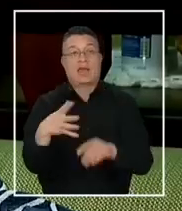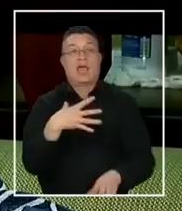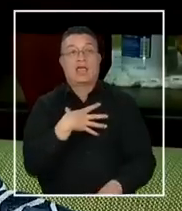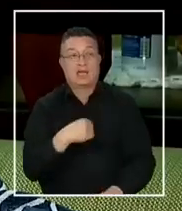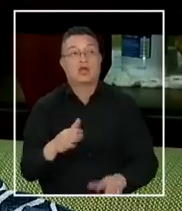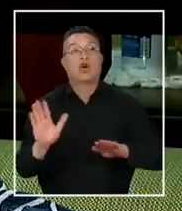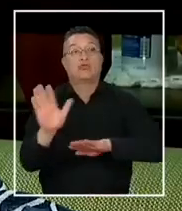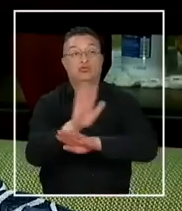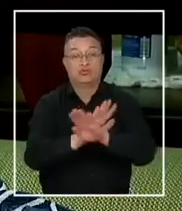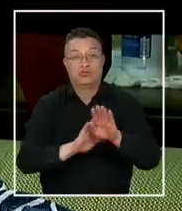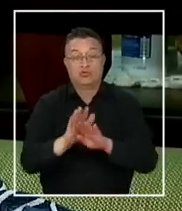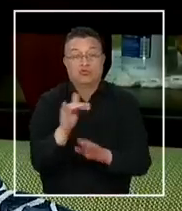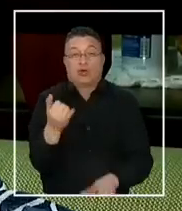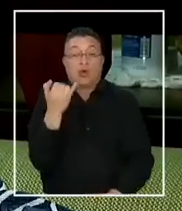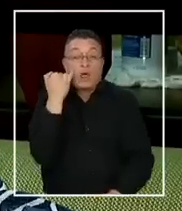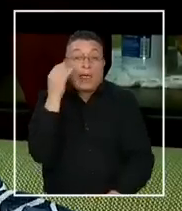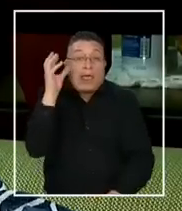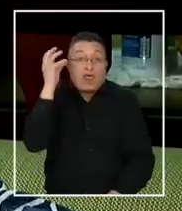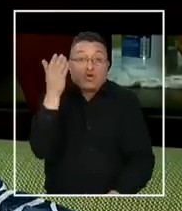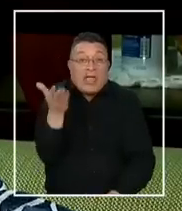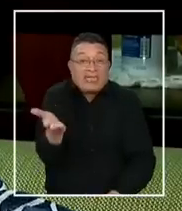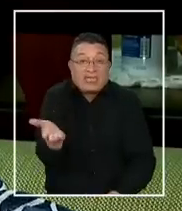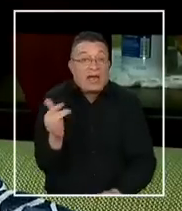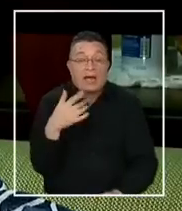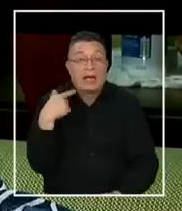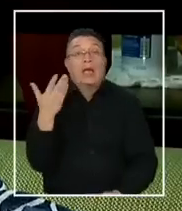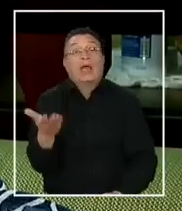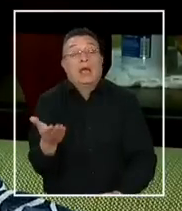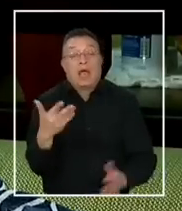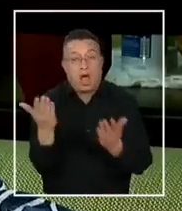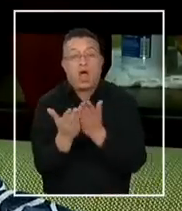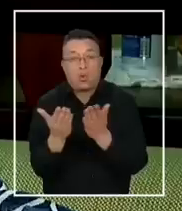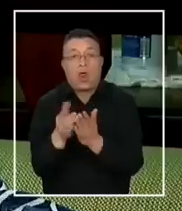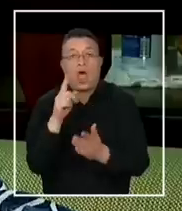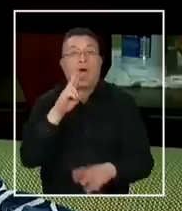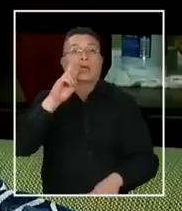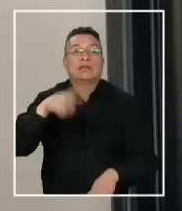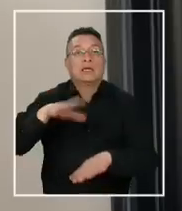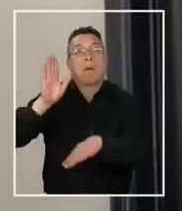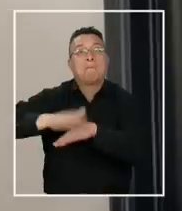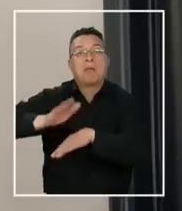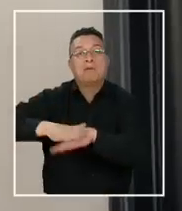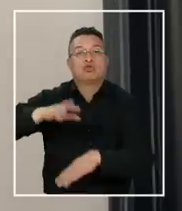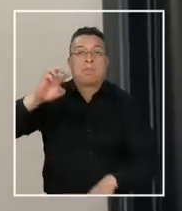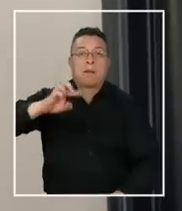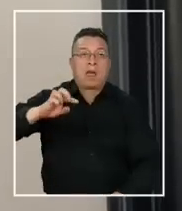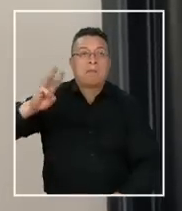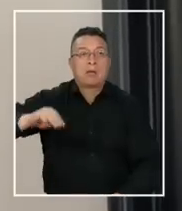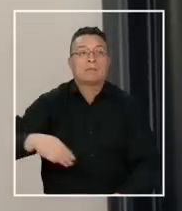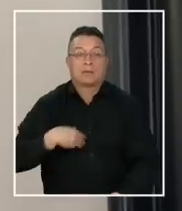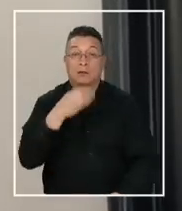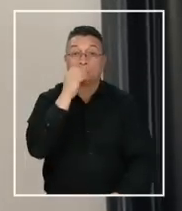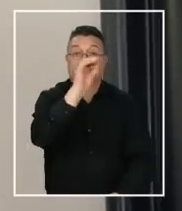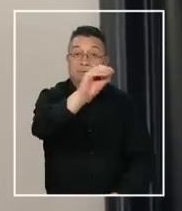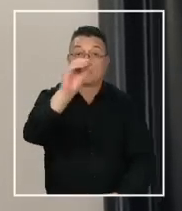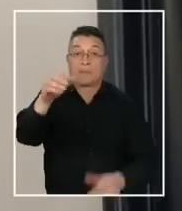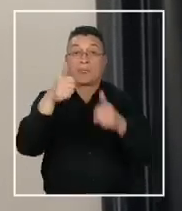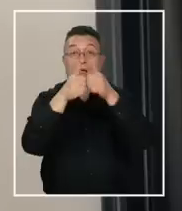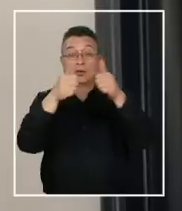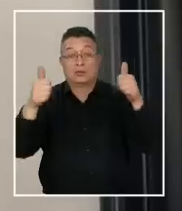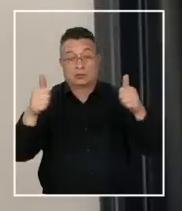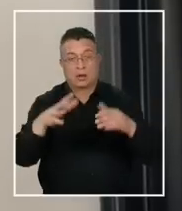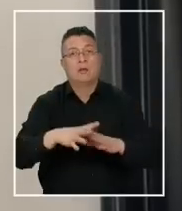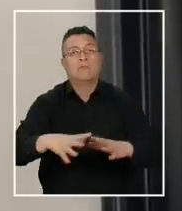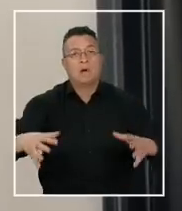resguardar la inocencia y lo que en las escuelas hoy día se está haciendo sin el consentimiento de los padres. Llamamos a las autoridades a ser